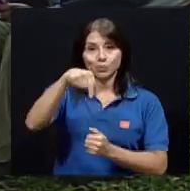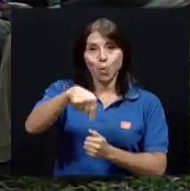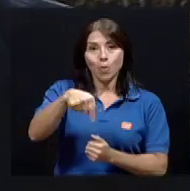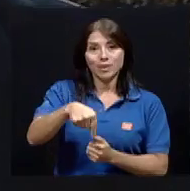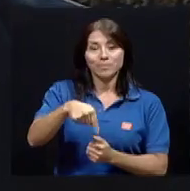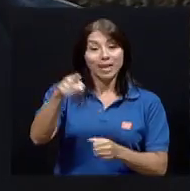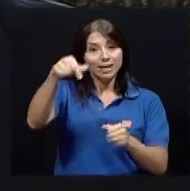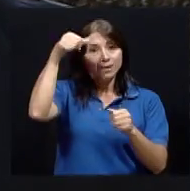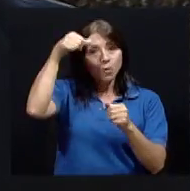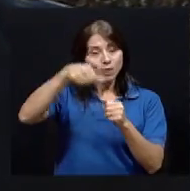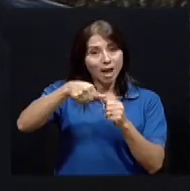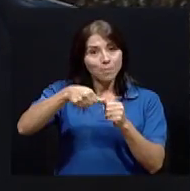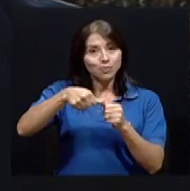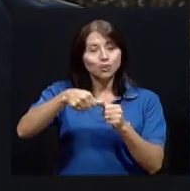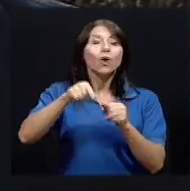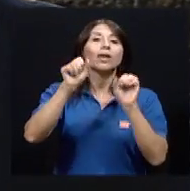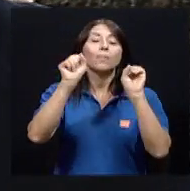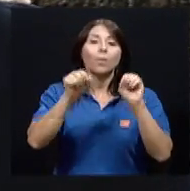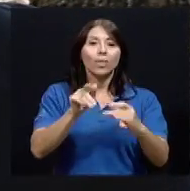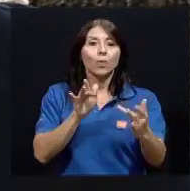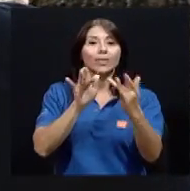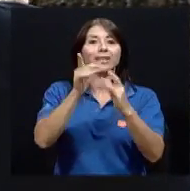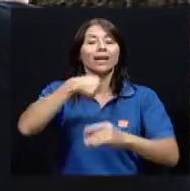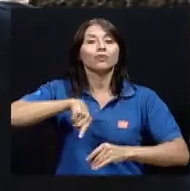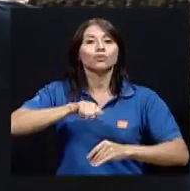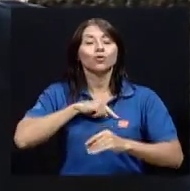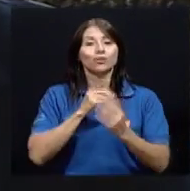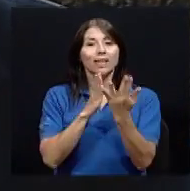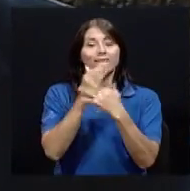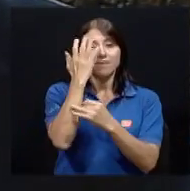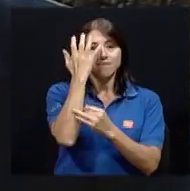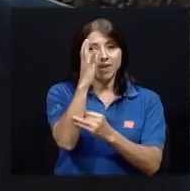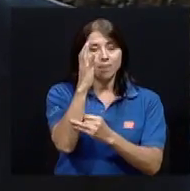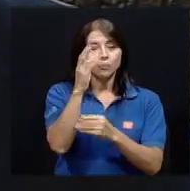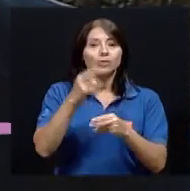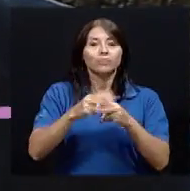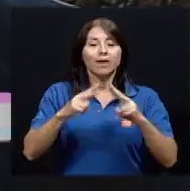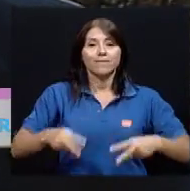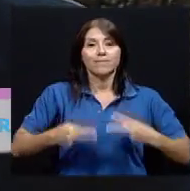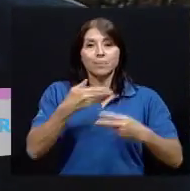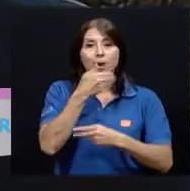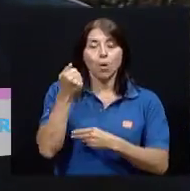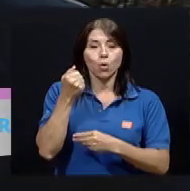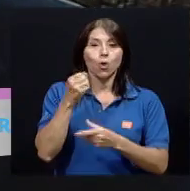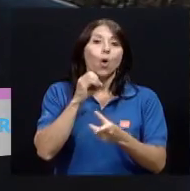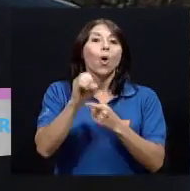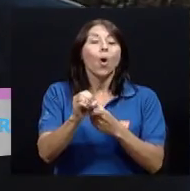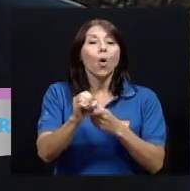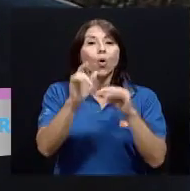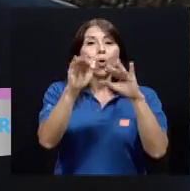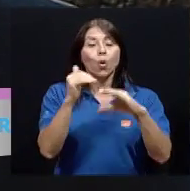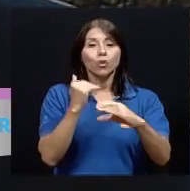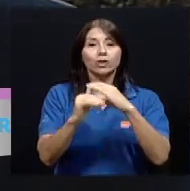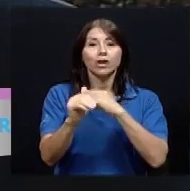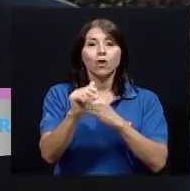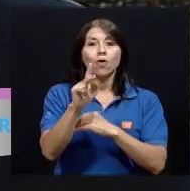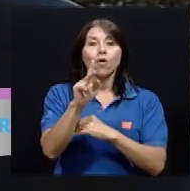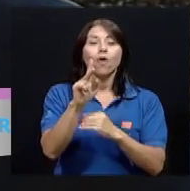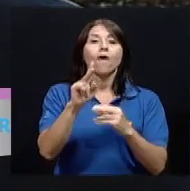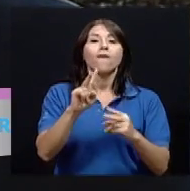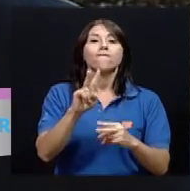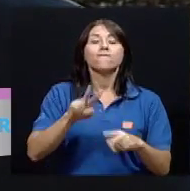día de hoy. Les recordamos otra vez que nos pueden contactar por el Facebook del programa Vivir Mejor o a través del correo electrónico